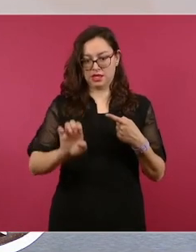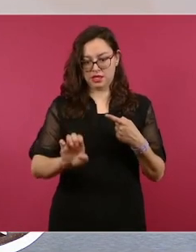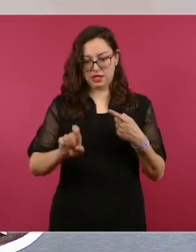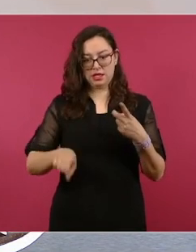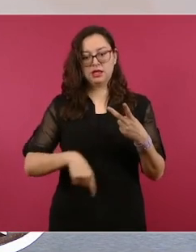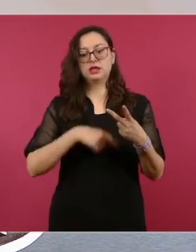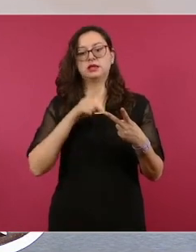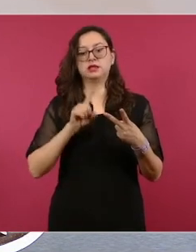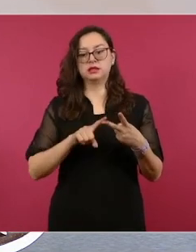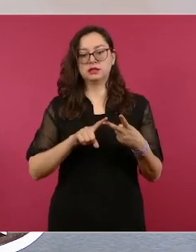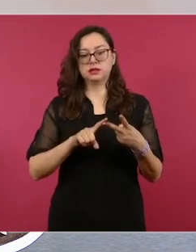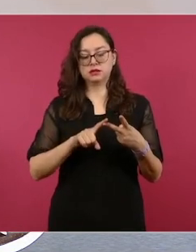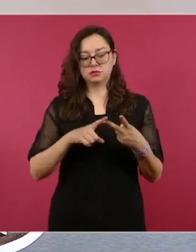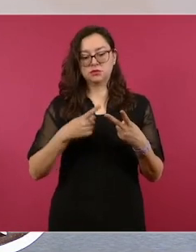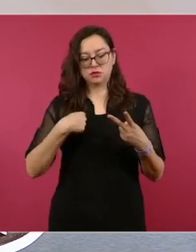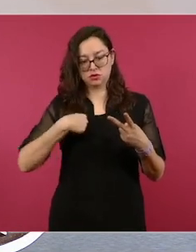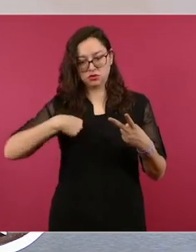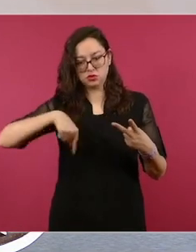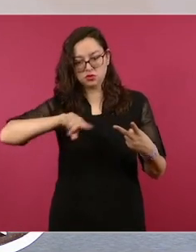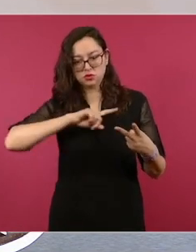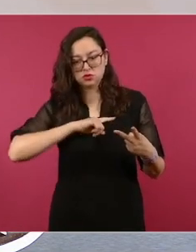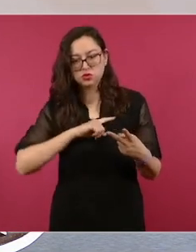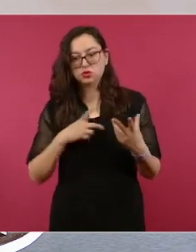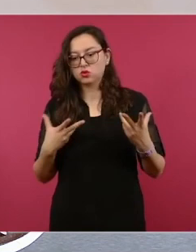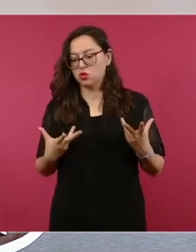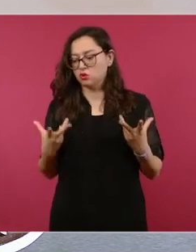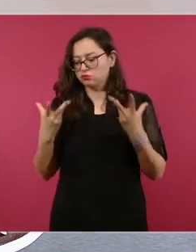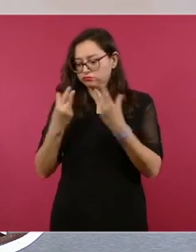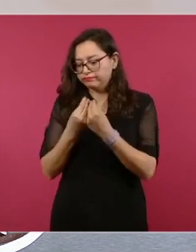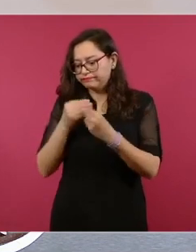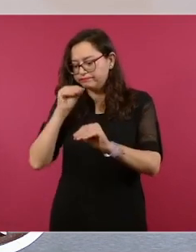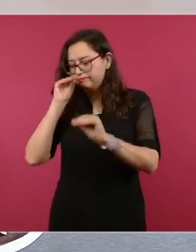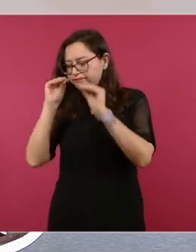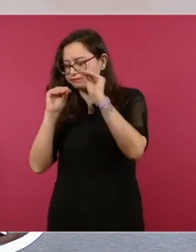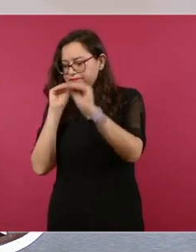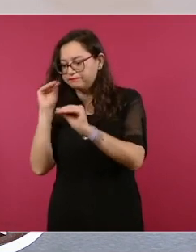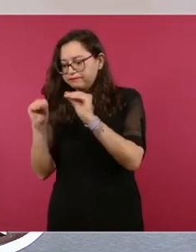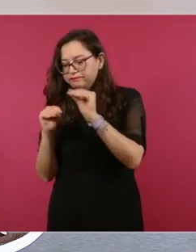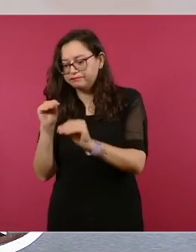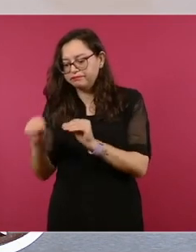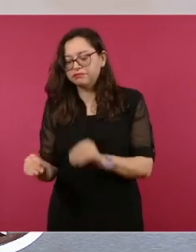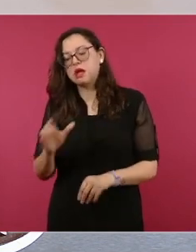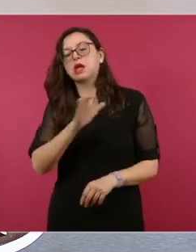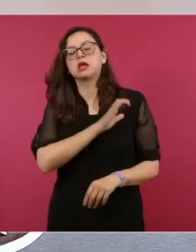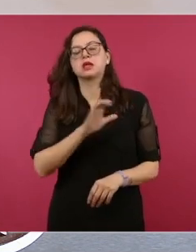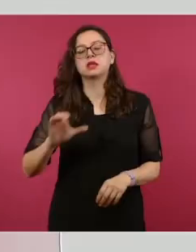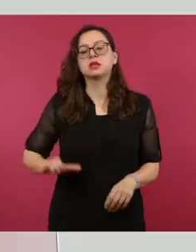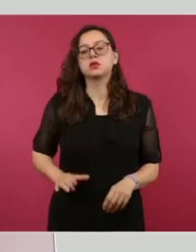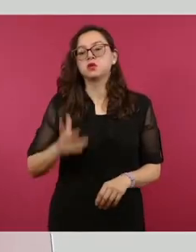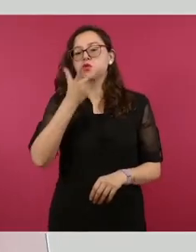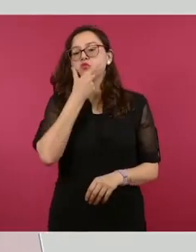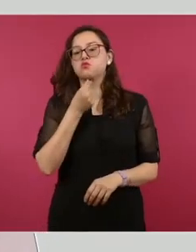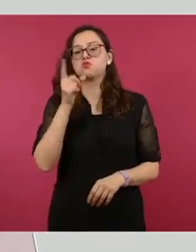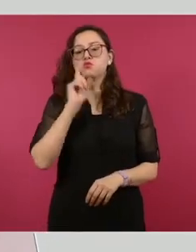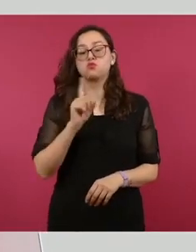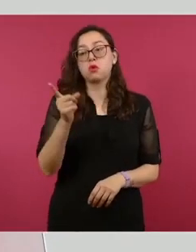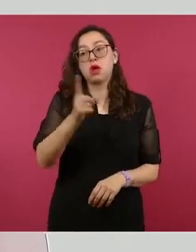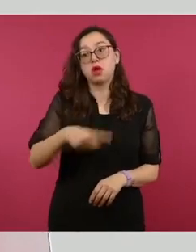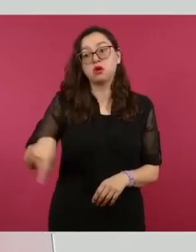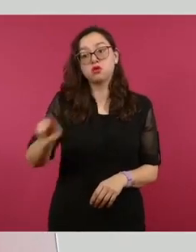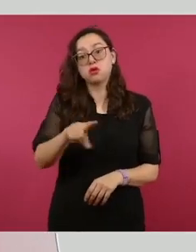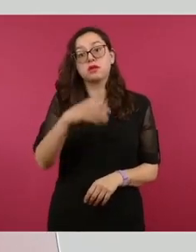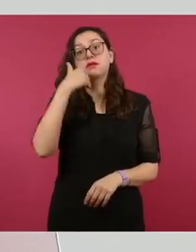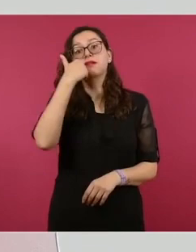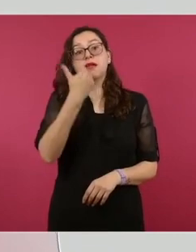elaboramos un plan para dar seguridad a candidatas y candidatos que lo requieren